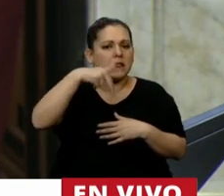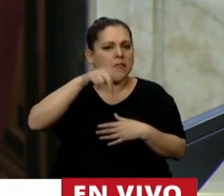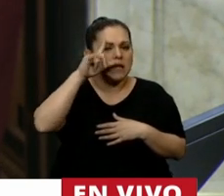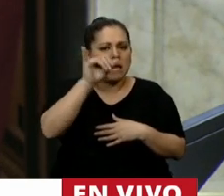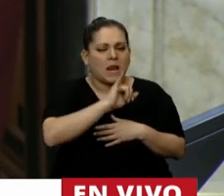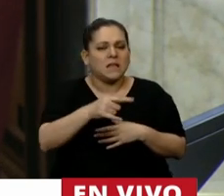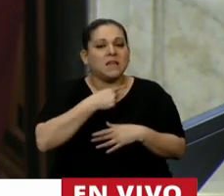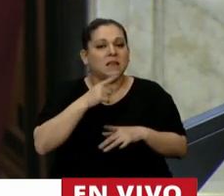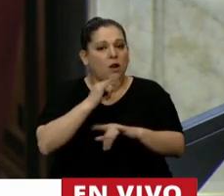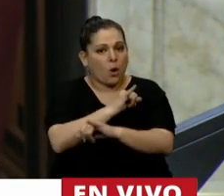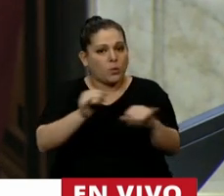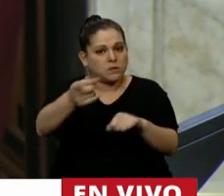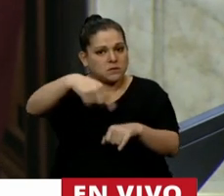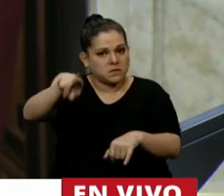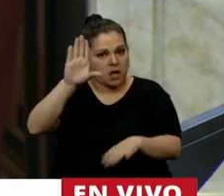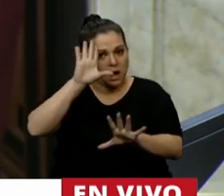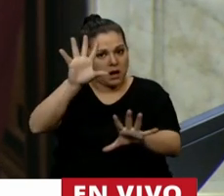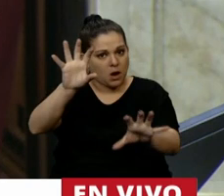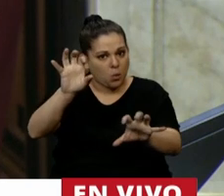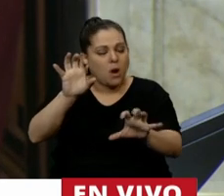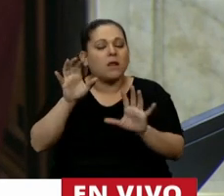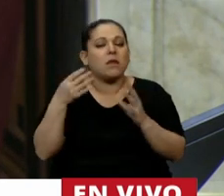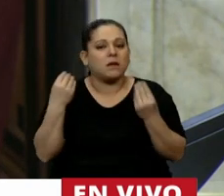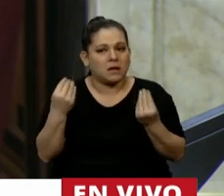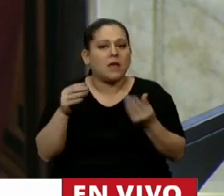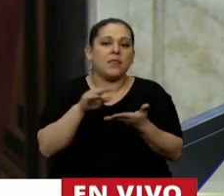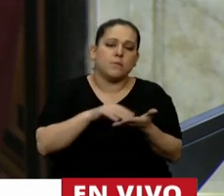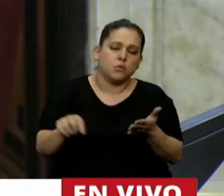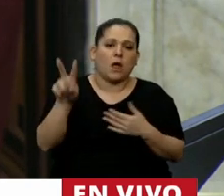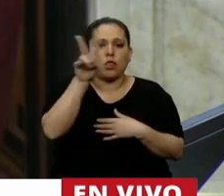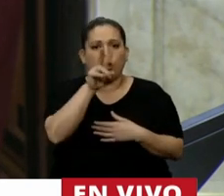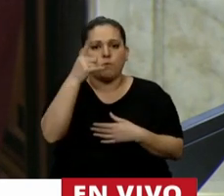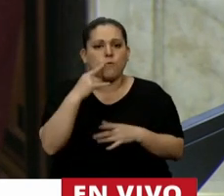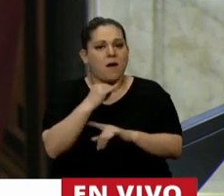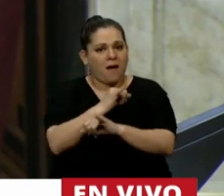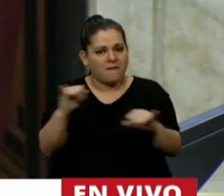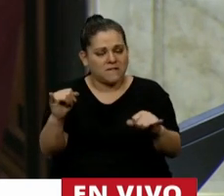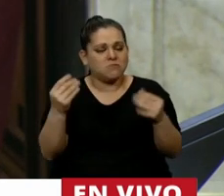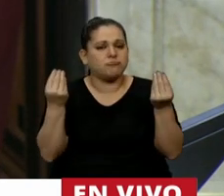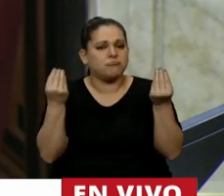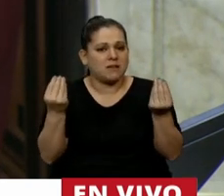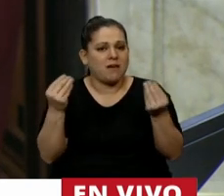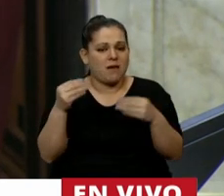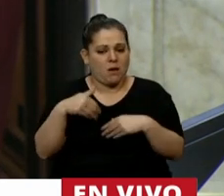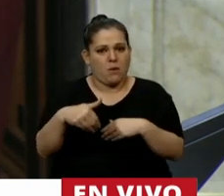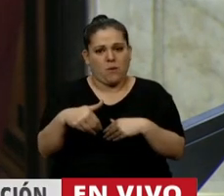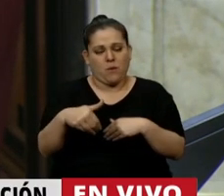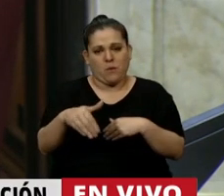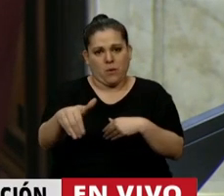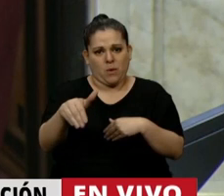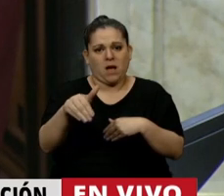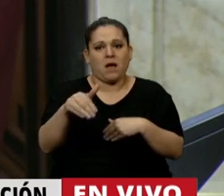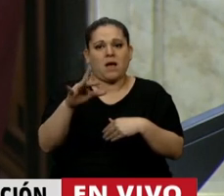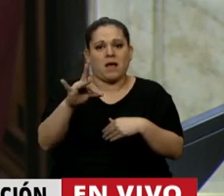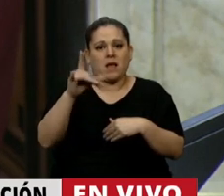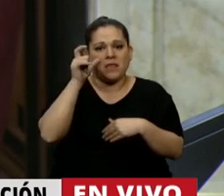recordarle a los señores diputados y diputadas que quedan, diputado de